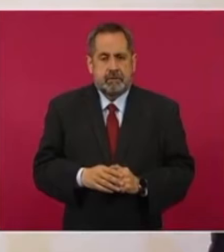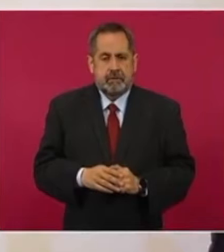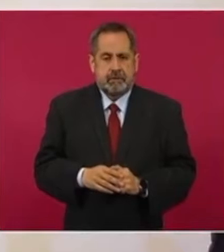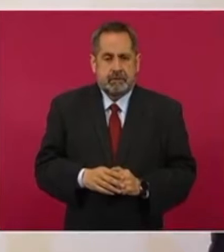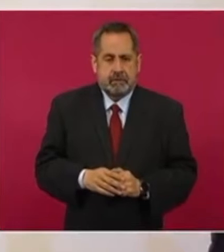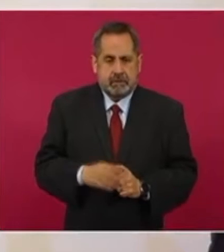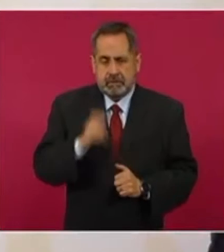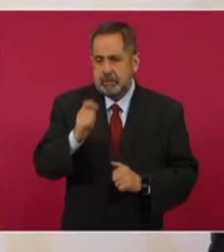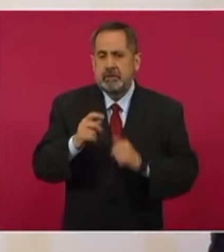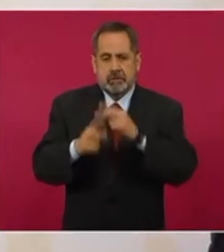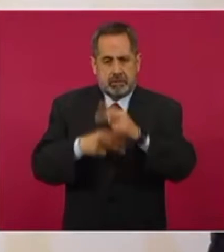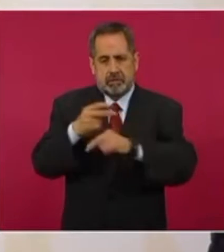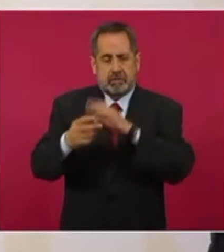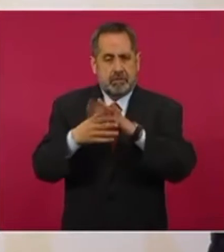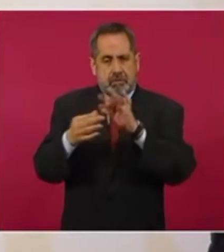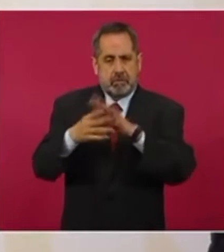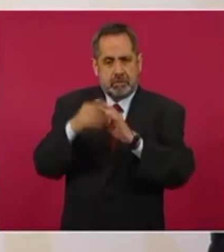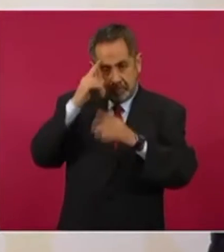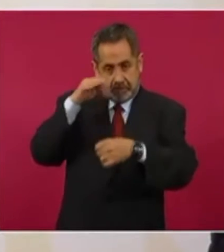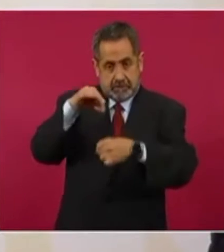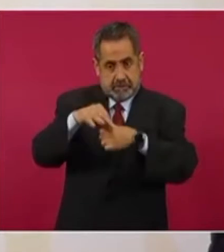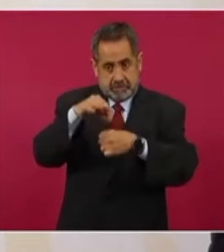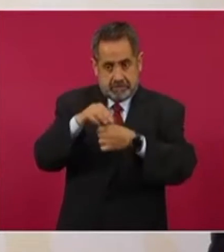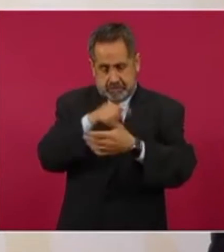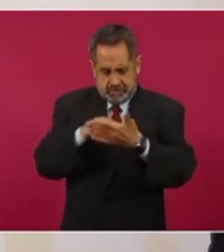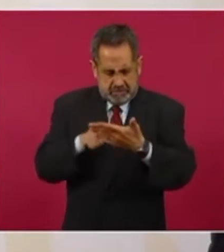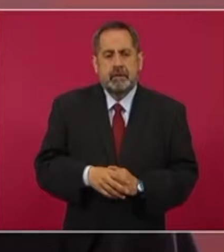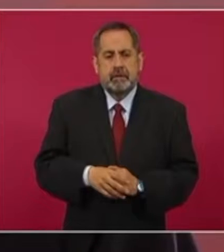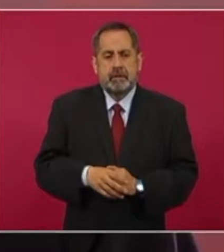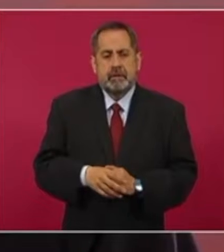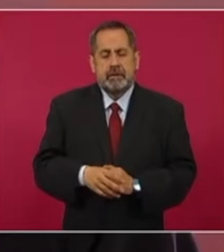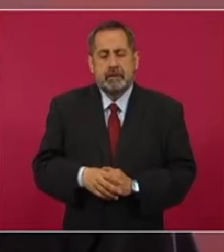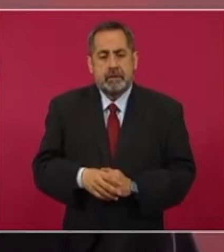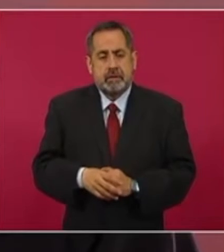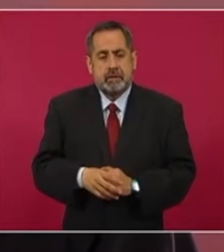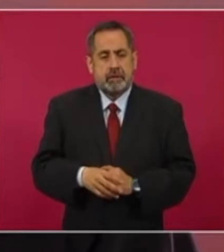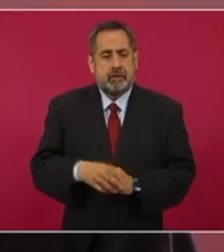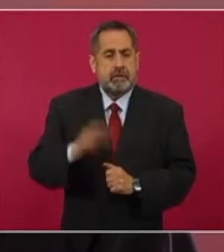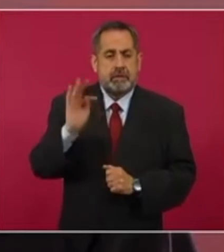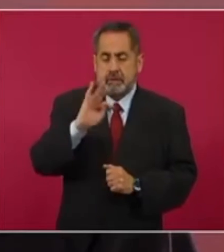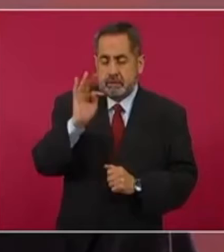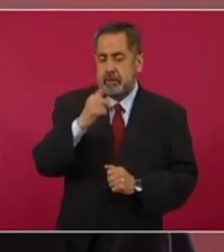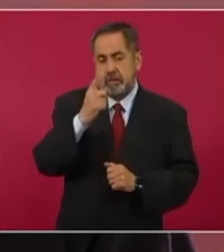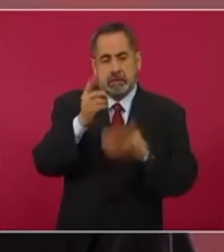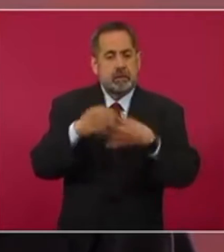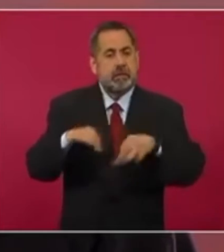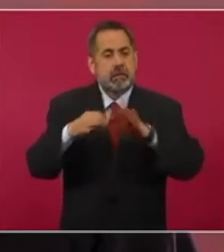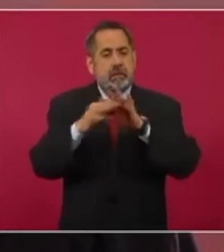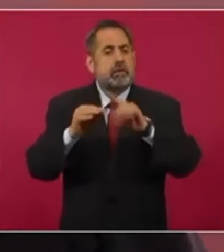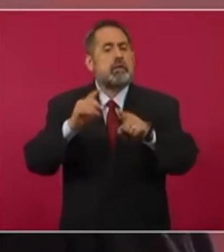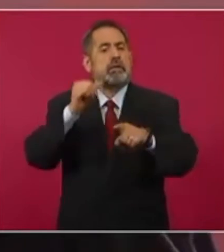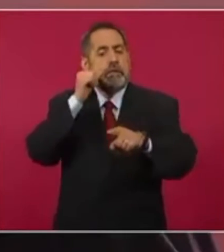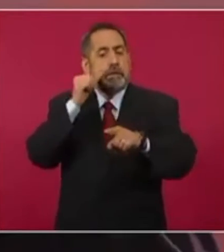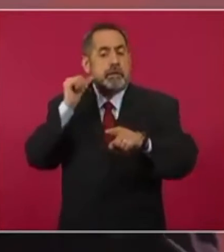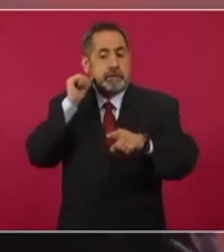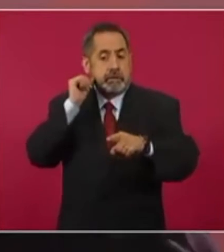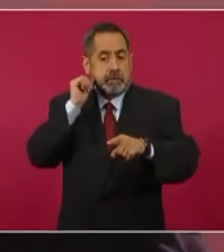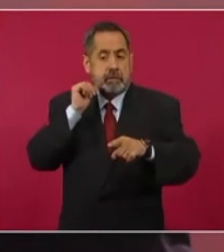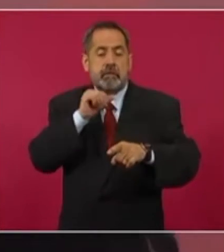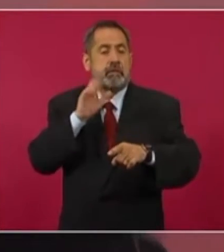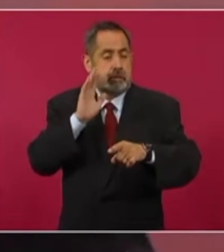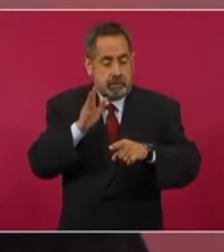al momento de ir a votar, sí es importante, porque ayer resolvió